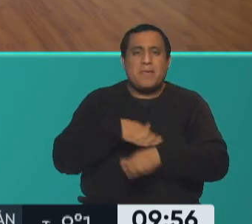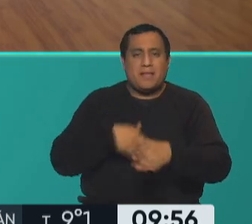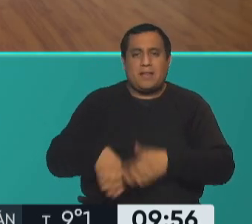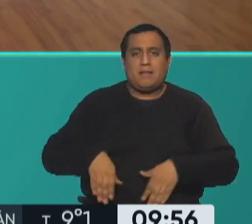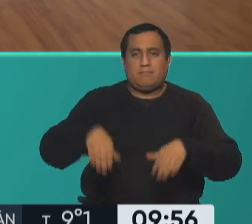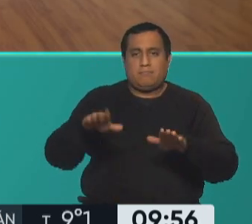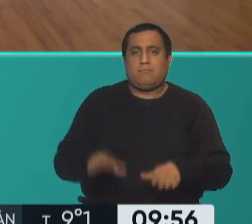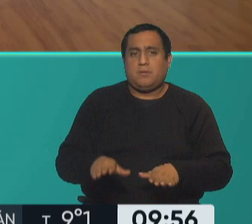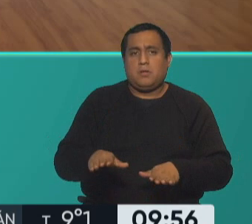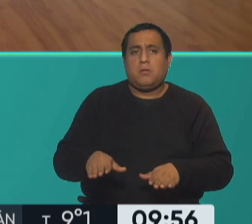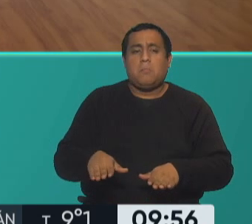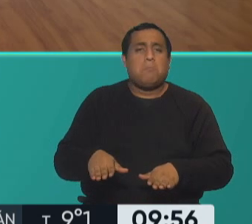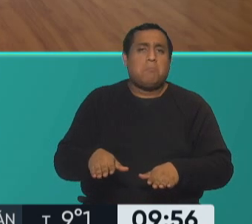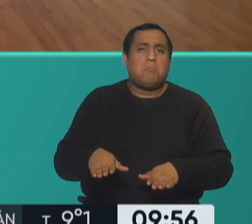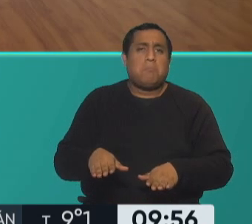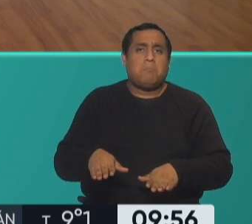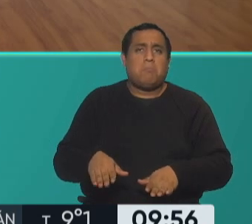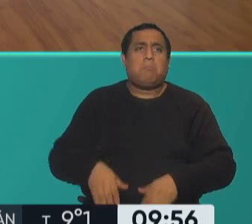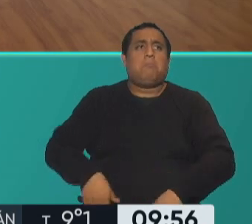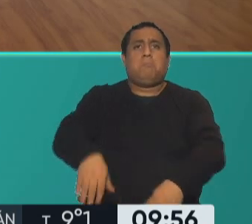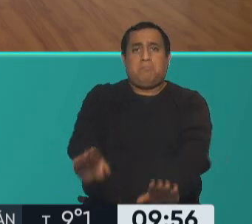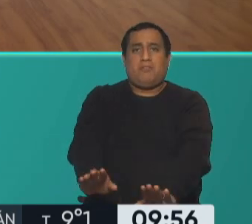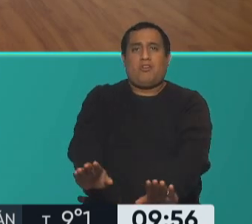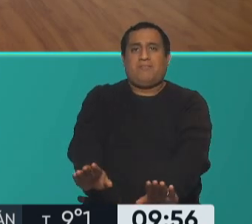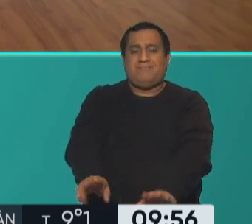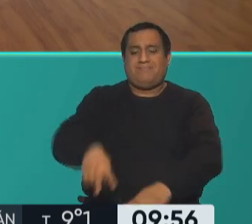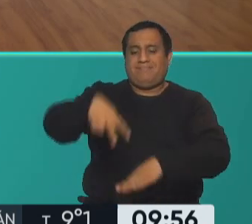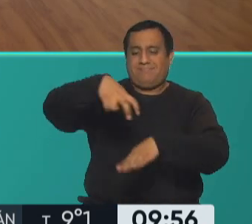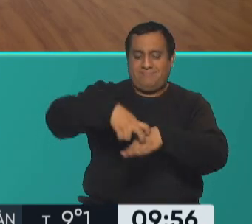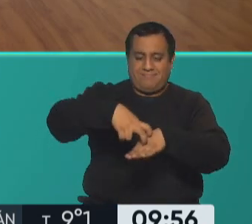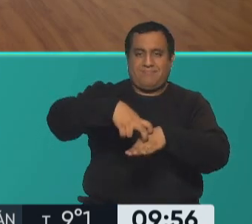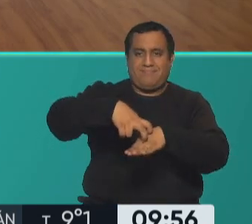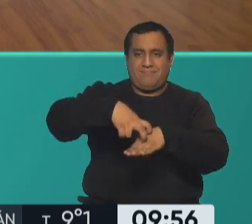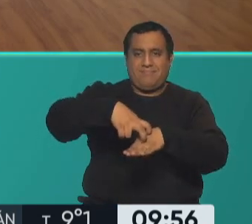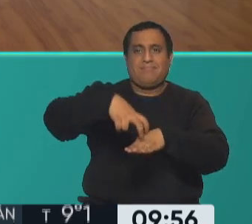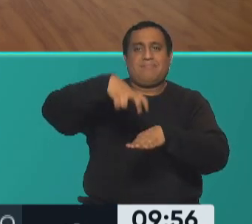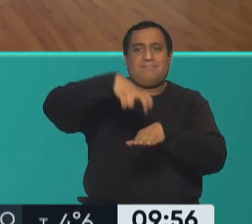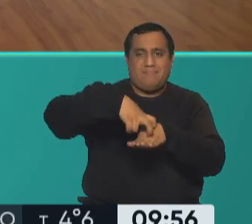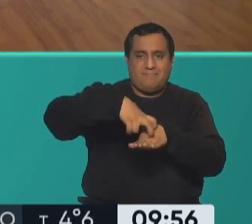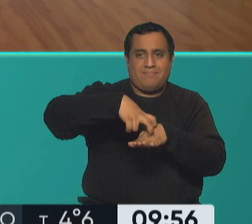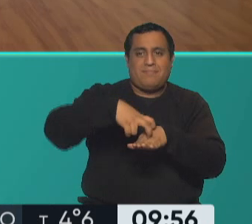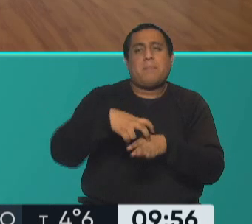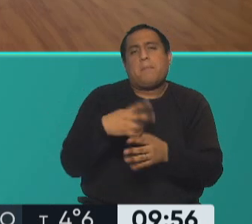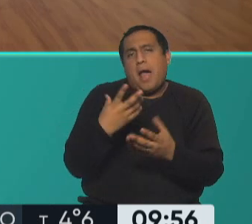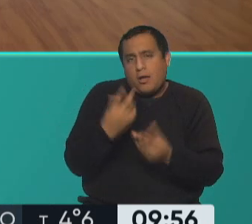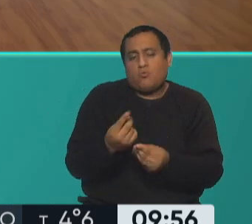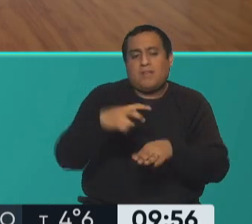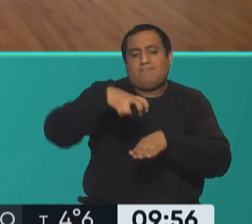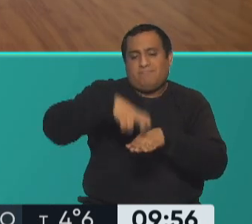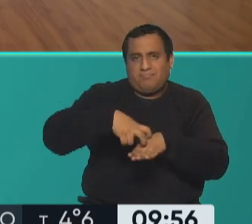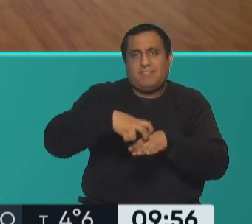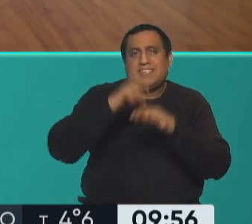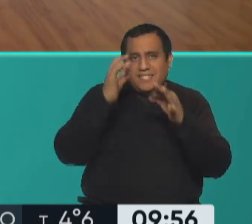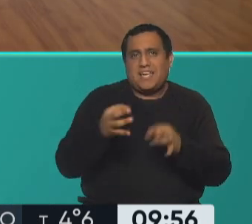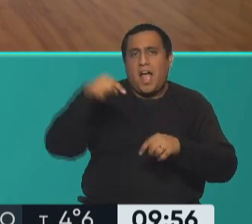estar extendidas 100% sino que tienen que tener una leve flexión lo que me va a permitir ir un poco más abajo y acá